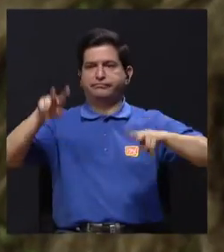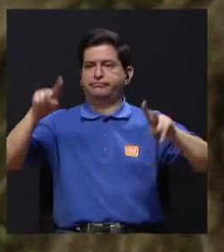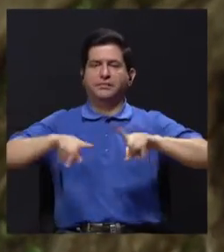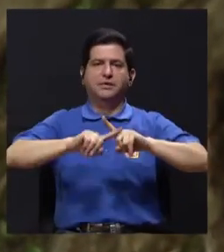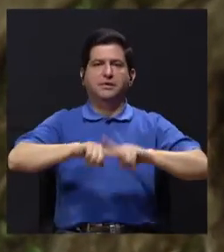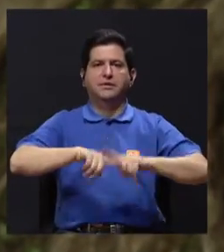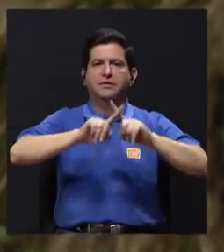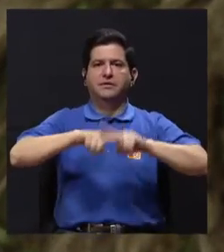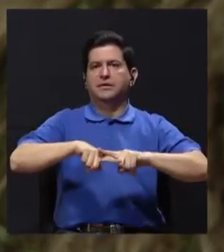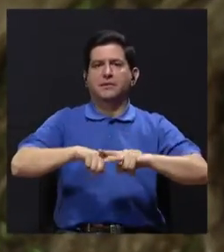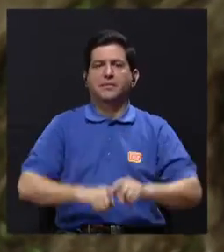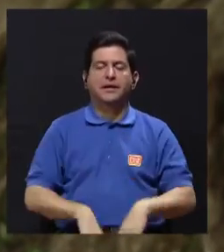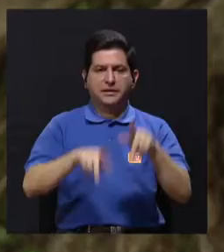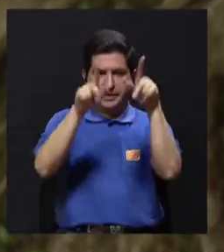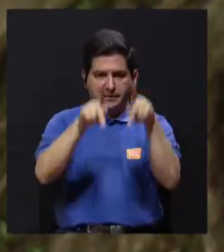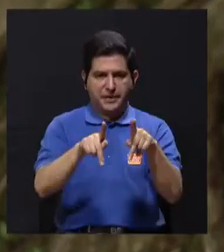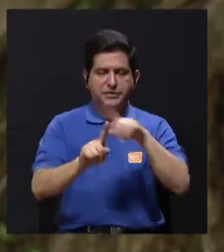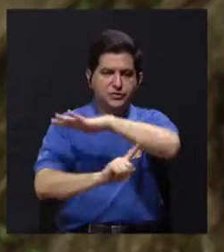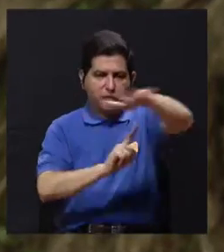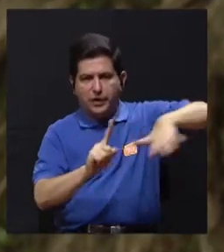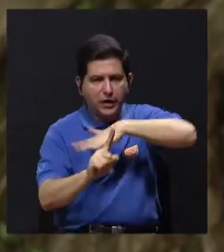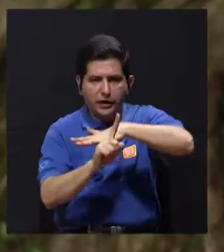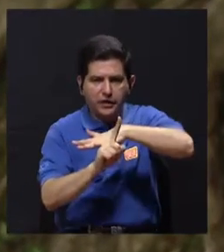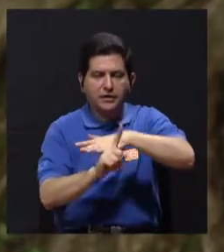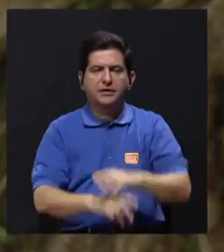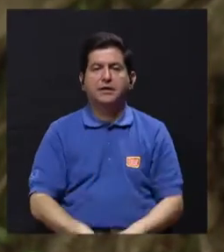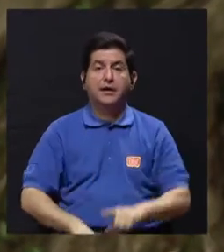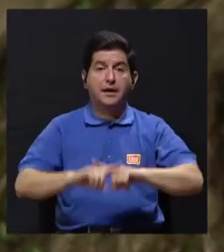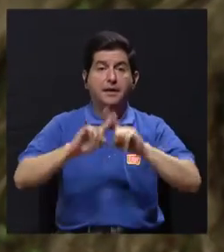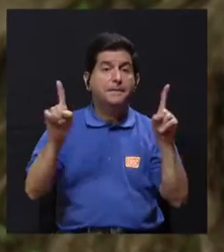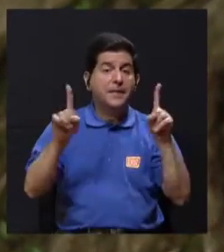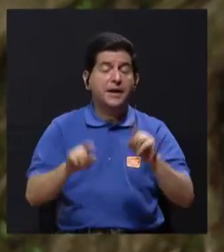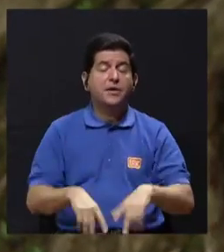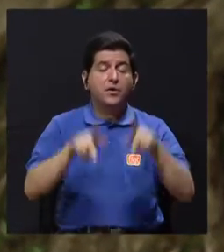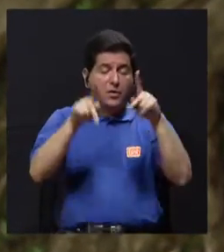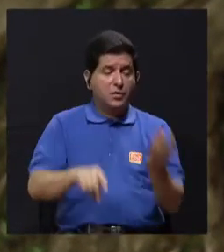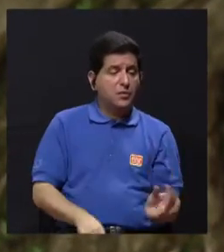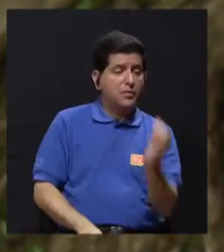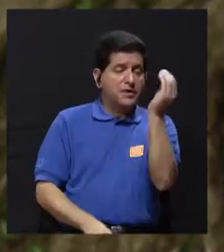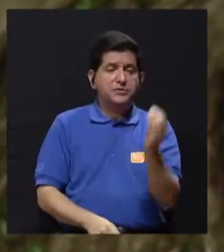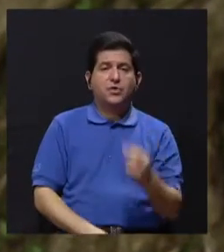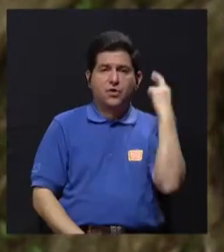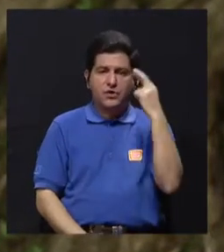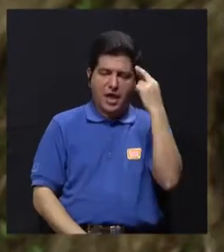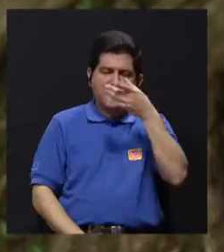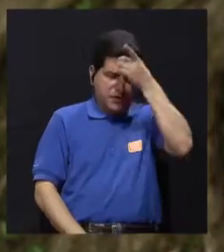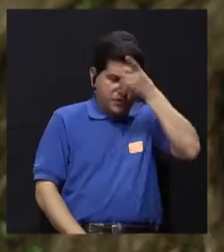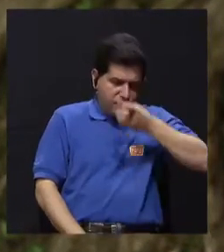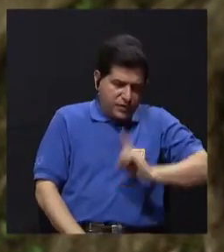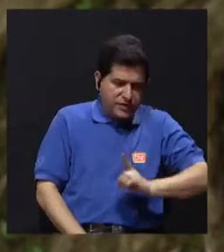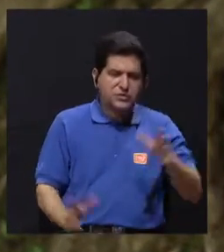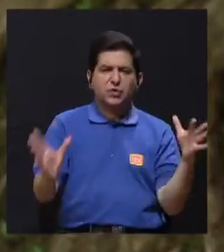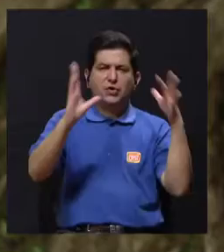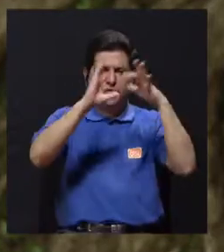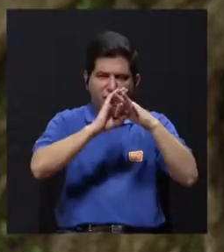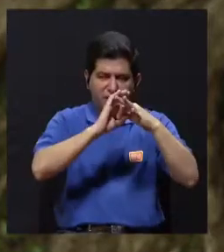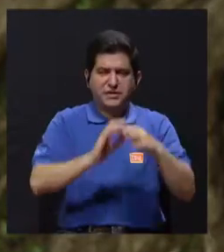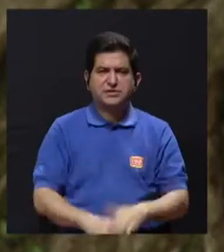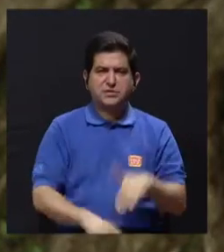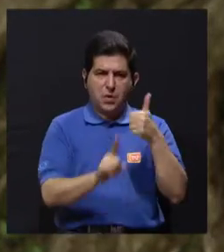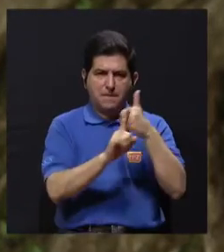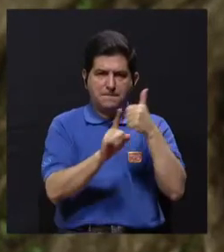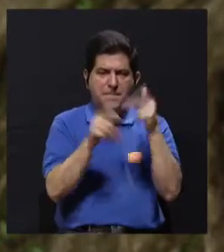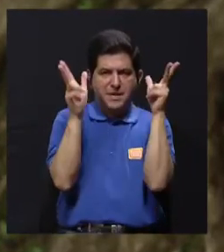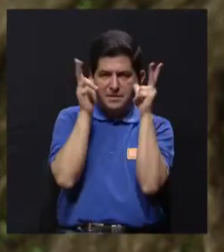variables y dependen realmente de la persona y del entorno. Pero a diferencia de gente más joven en las que las causas de depresión tienen que ver